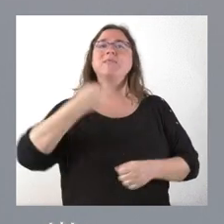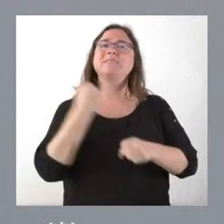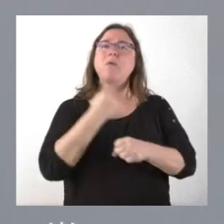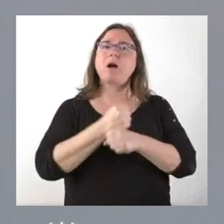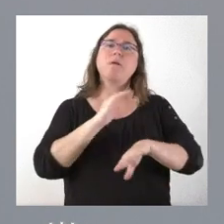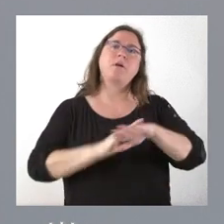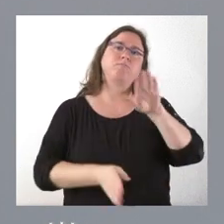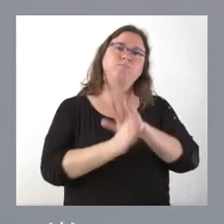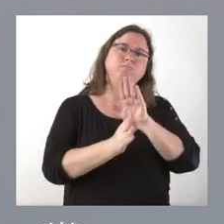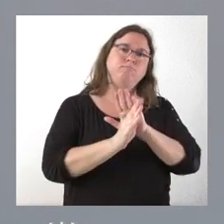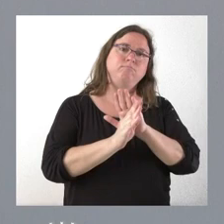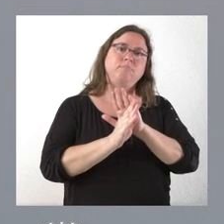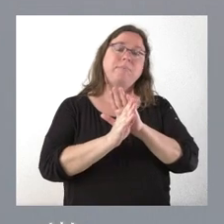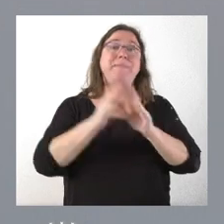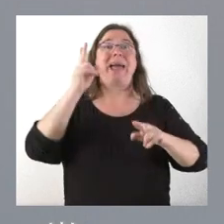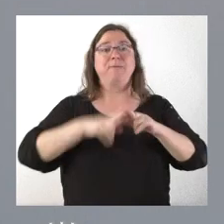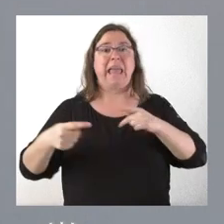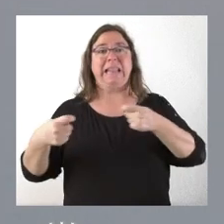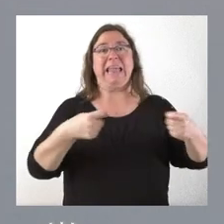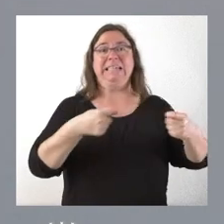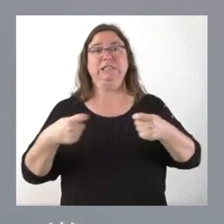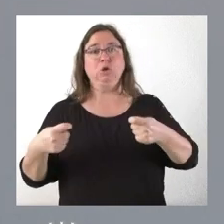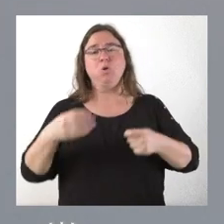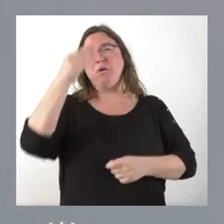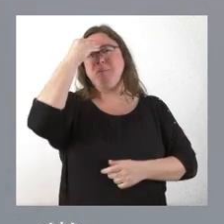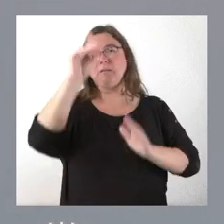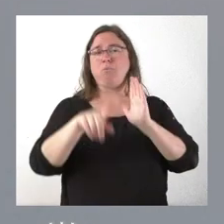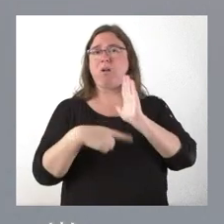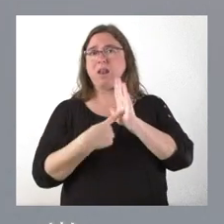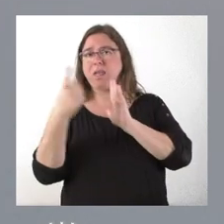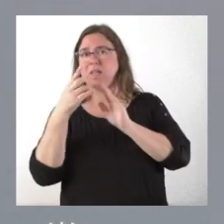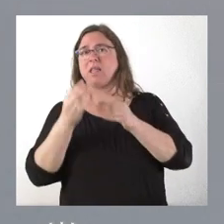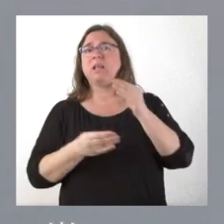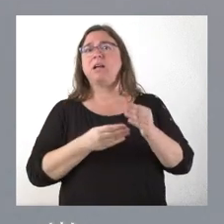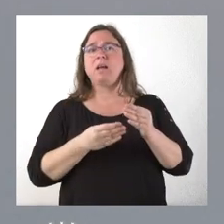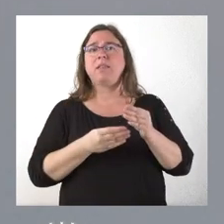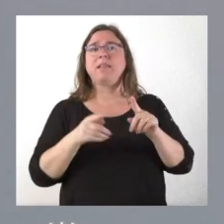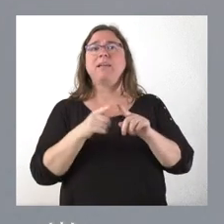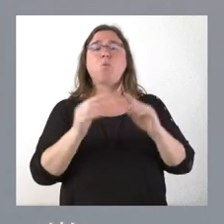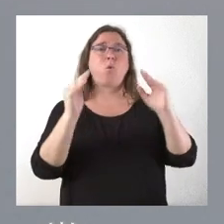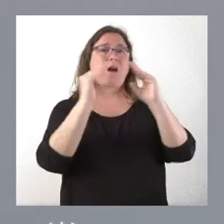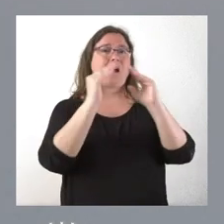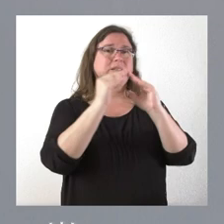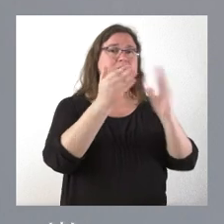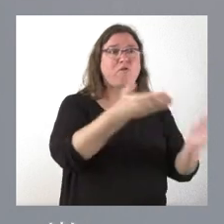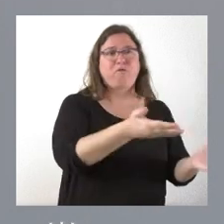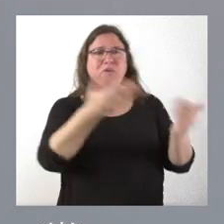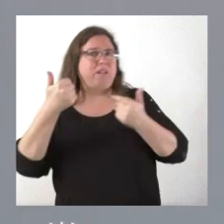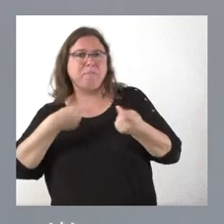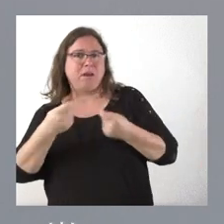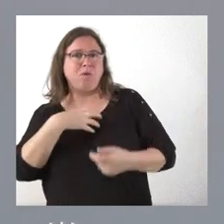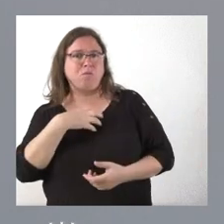eso, para evitar esas tensiones. Y creemos que una ley que lo que hace es retirar viviendas del mercado,